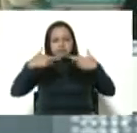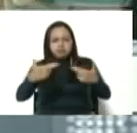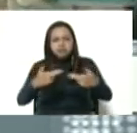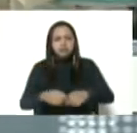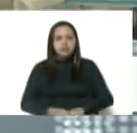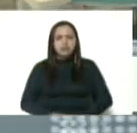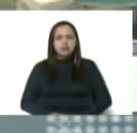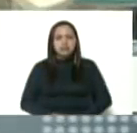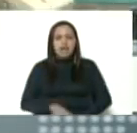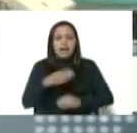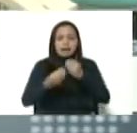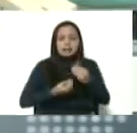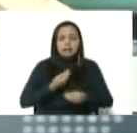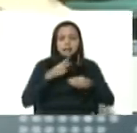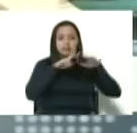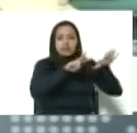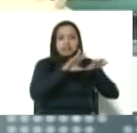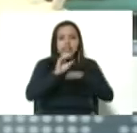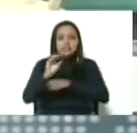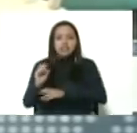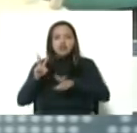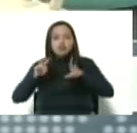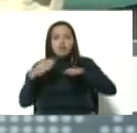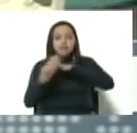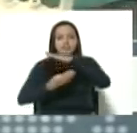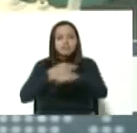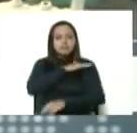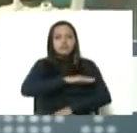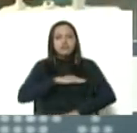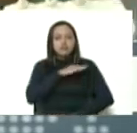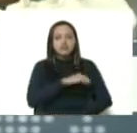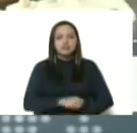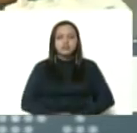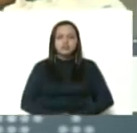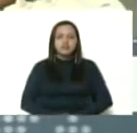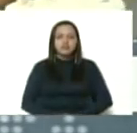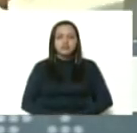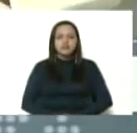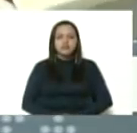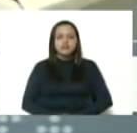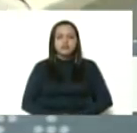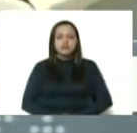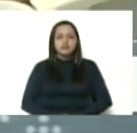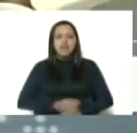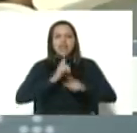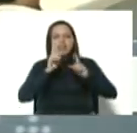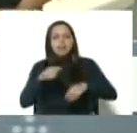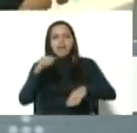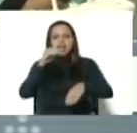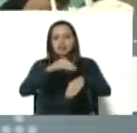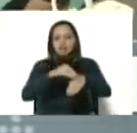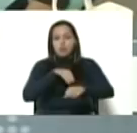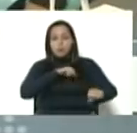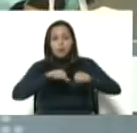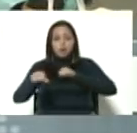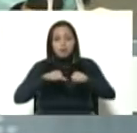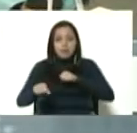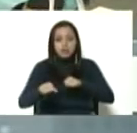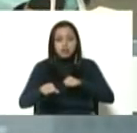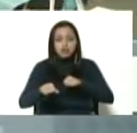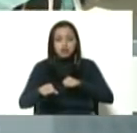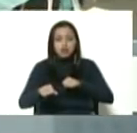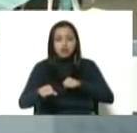estas 700 nuevas bases de misiones socialistas. También le digo al movimiento Somos